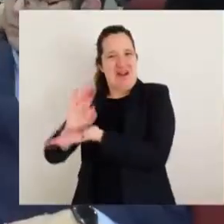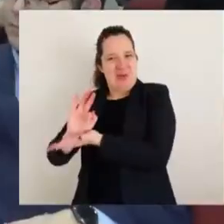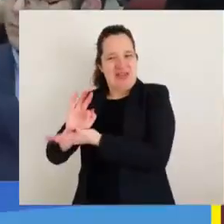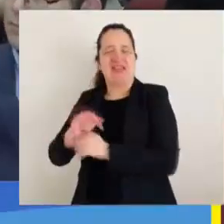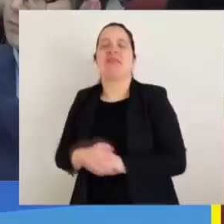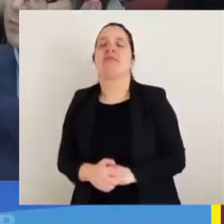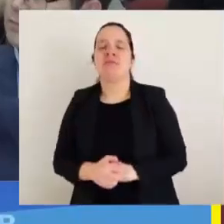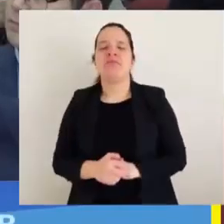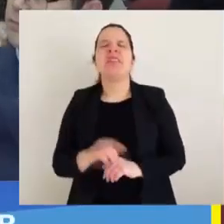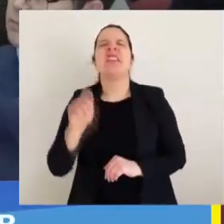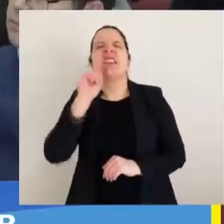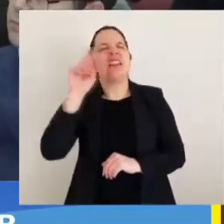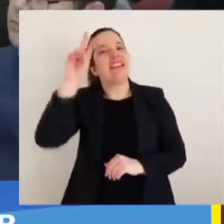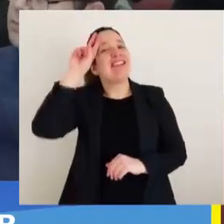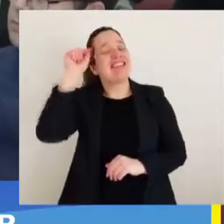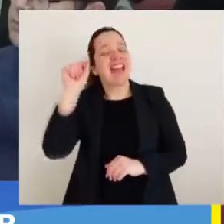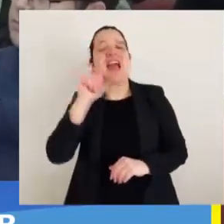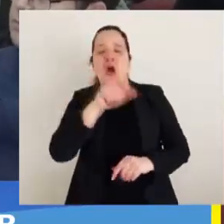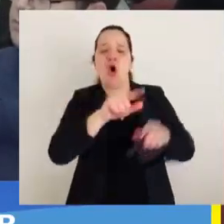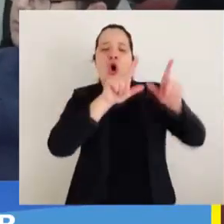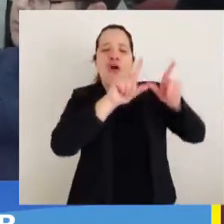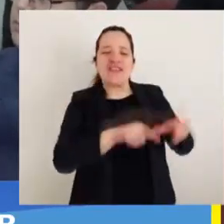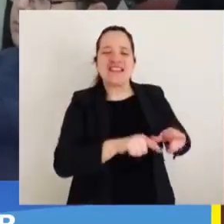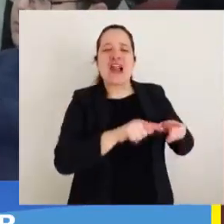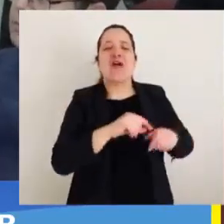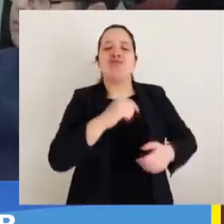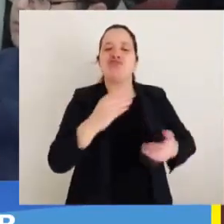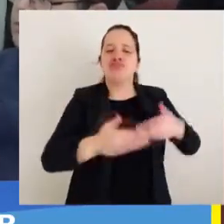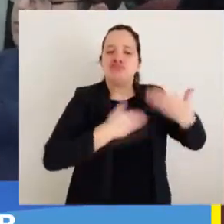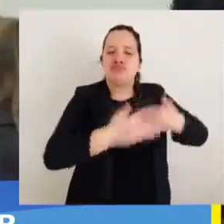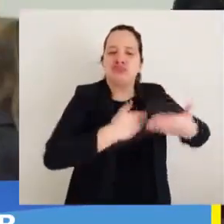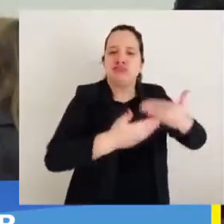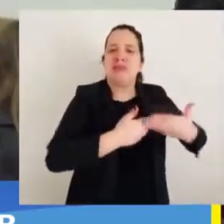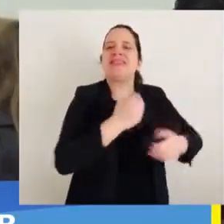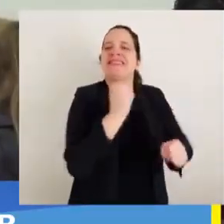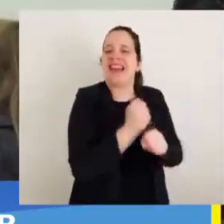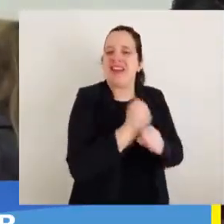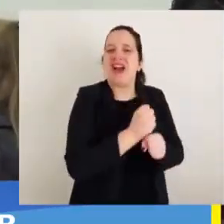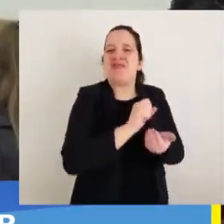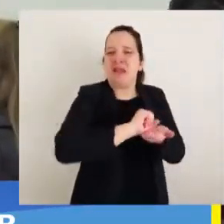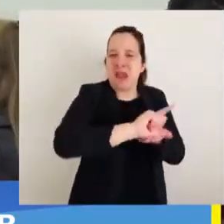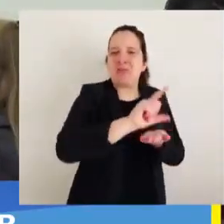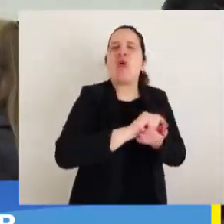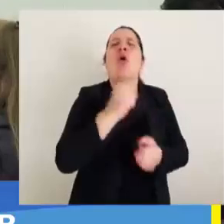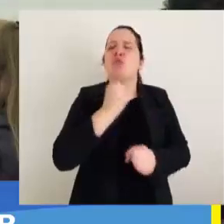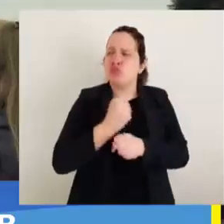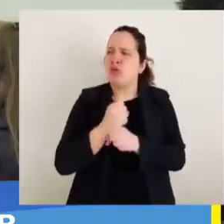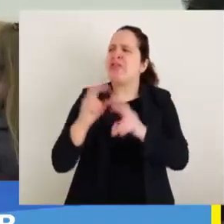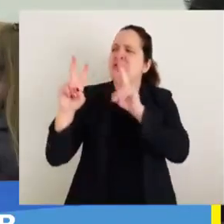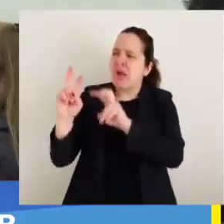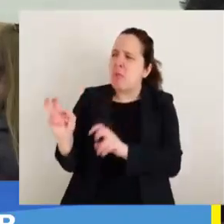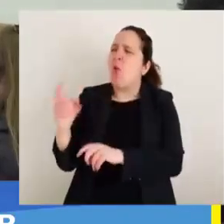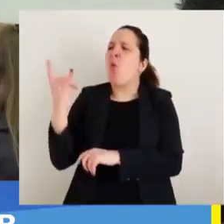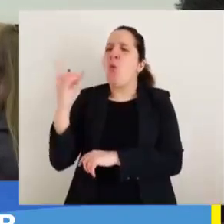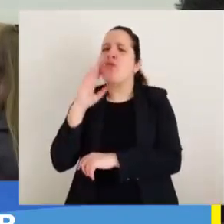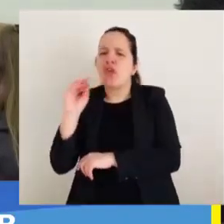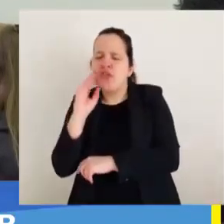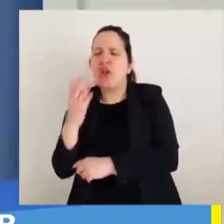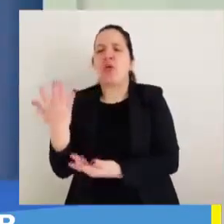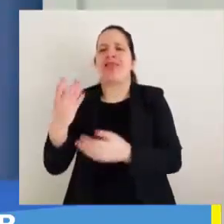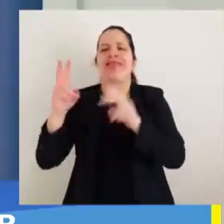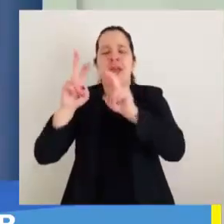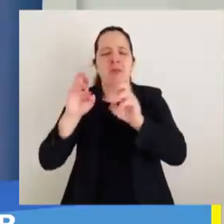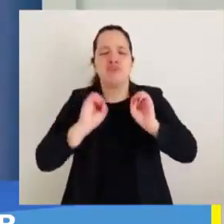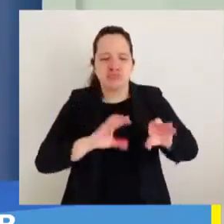La iniciativa fue liderada por la Oficina de Fomento Productivo del Municipio, quienes llevan varios años trabajando con la UVB en temáticas como talleres de